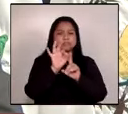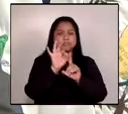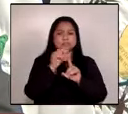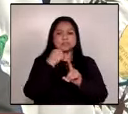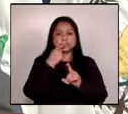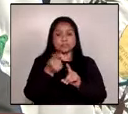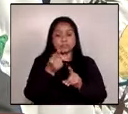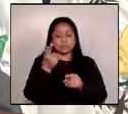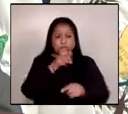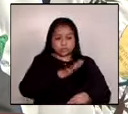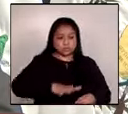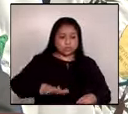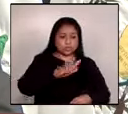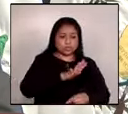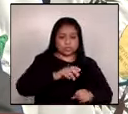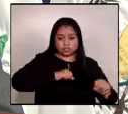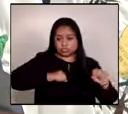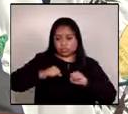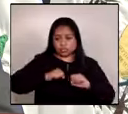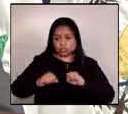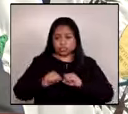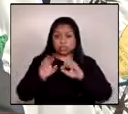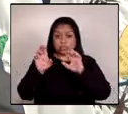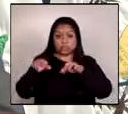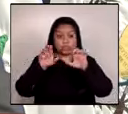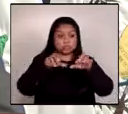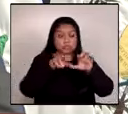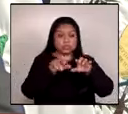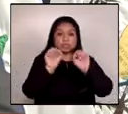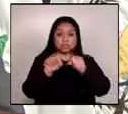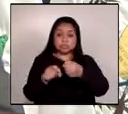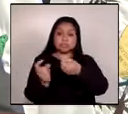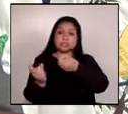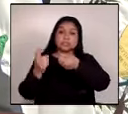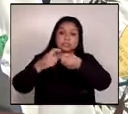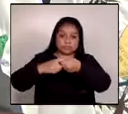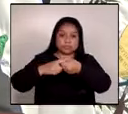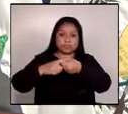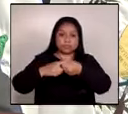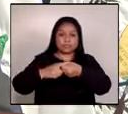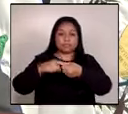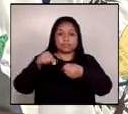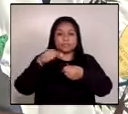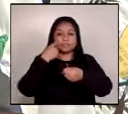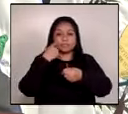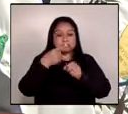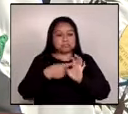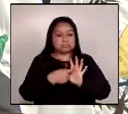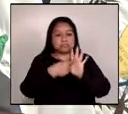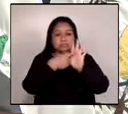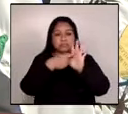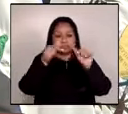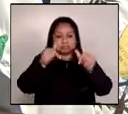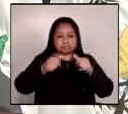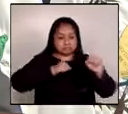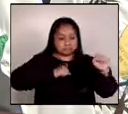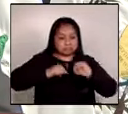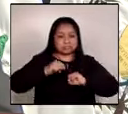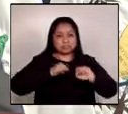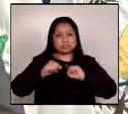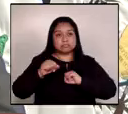que todos los actores del pueblo tengan oportunidad de verse representados en este esfuerzo.